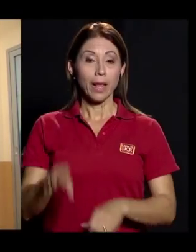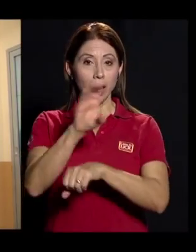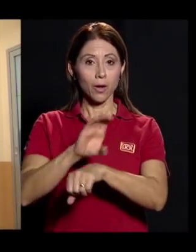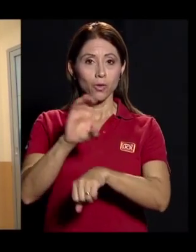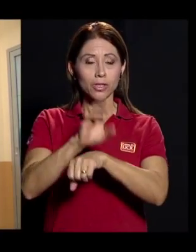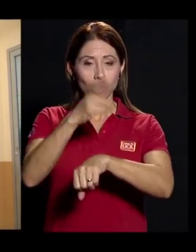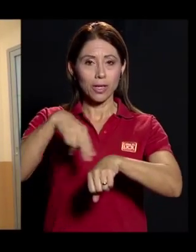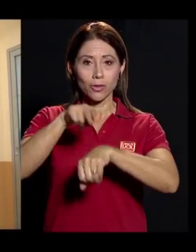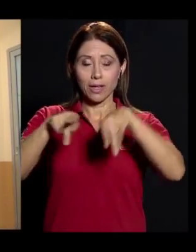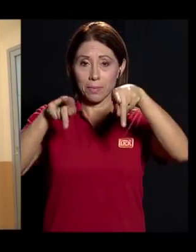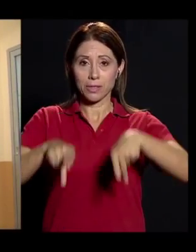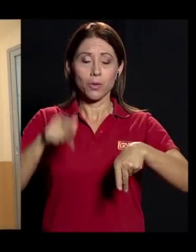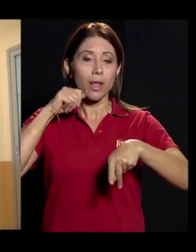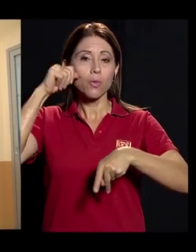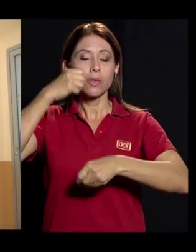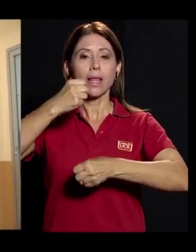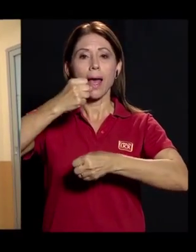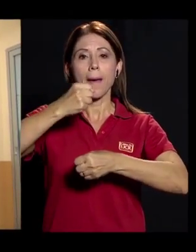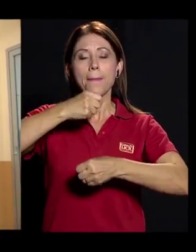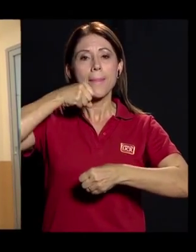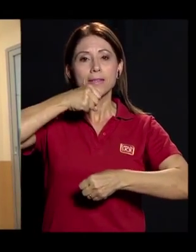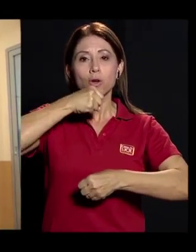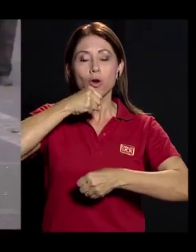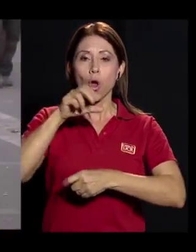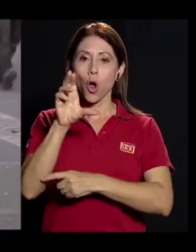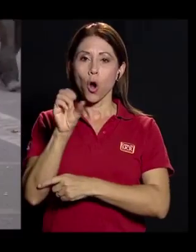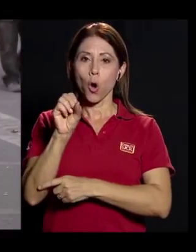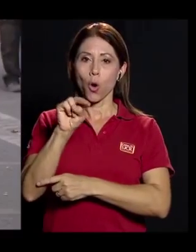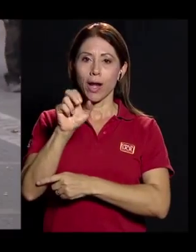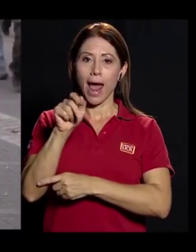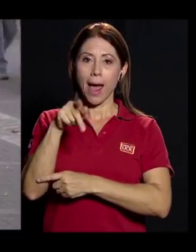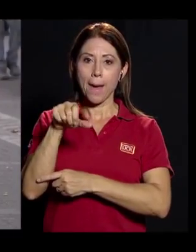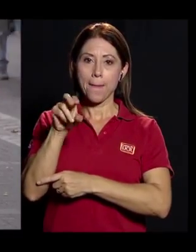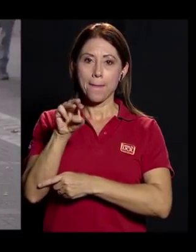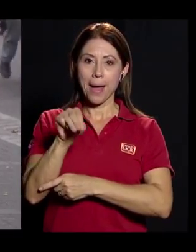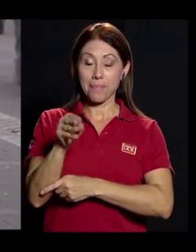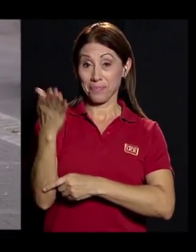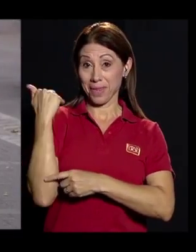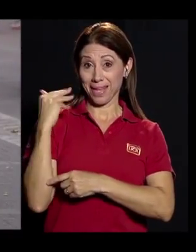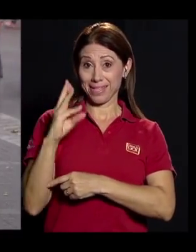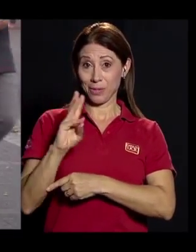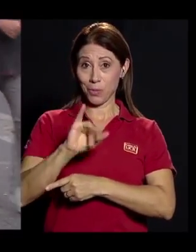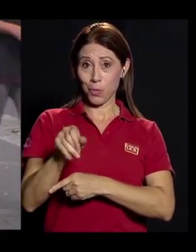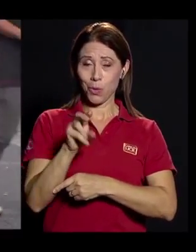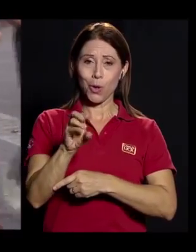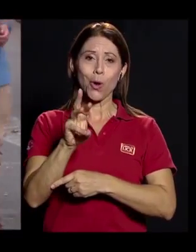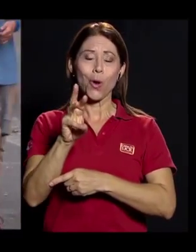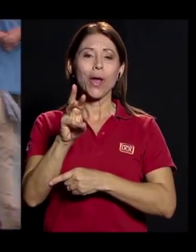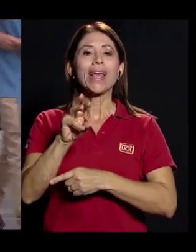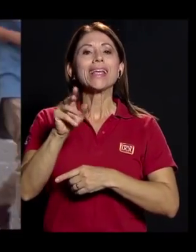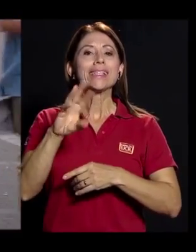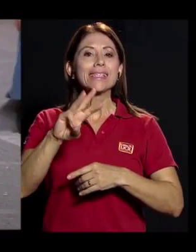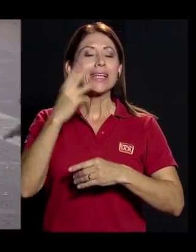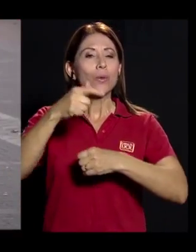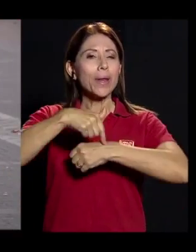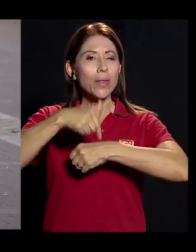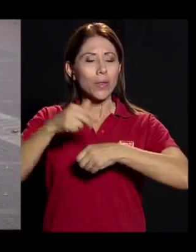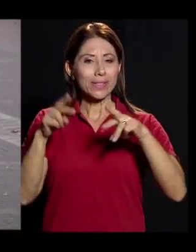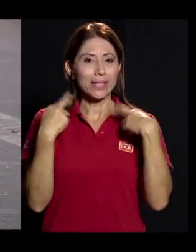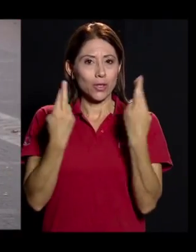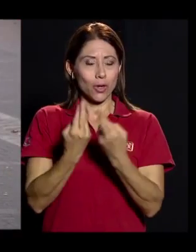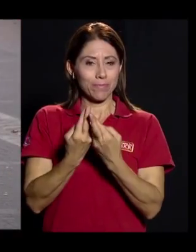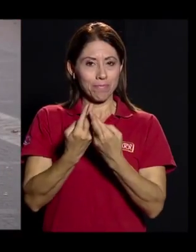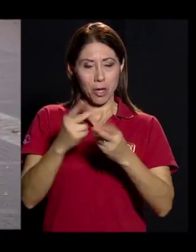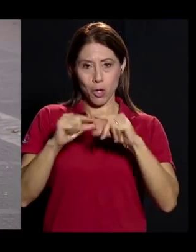El Consejo Nacional de la Persona Adulta Mayor, CONAPAM, participó en julio pasado del sexto periodo de sesiones del Grupo de Trabajo de